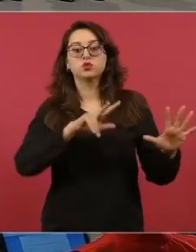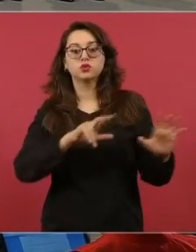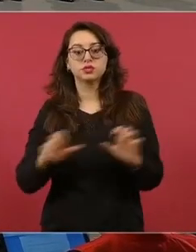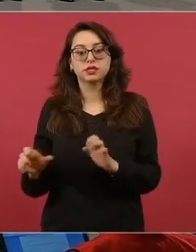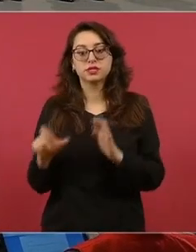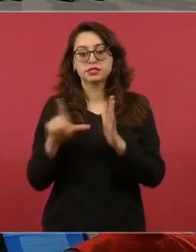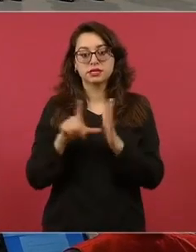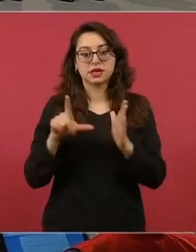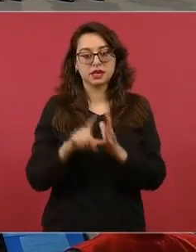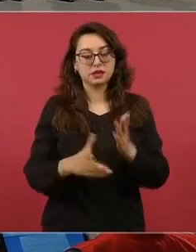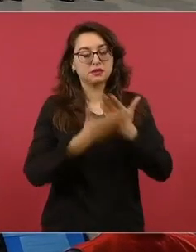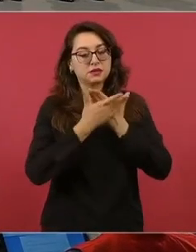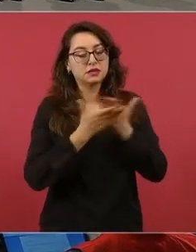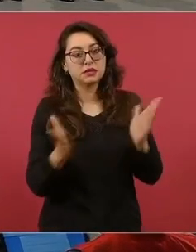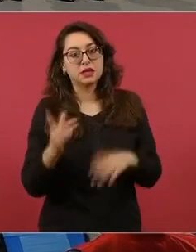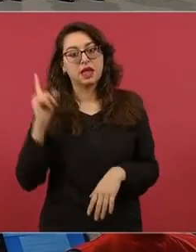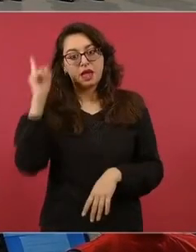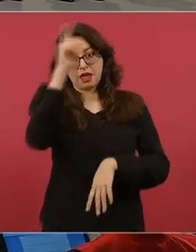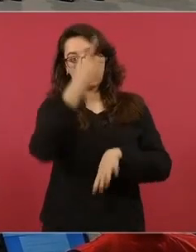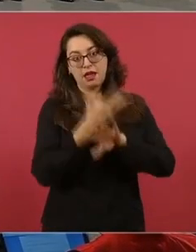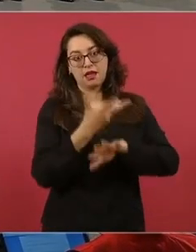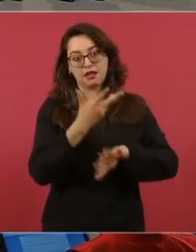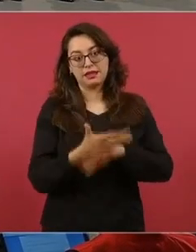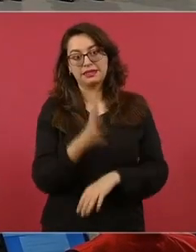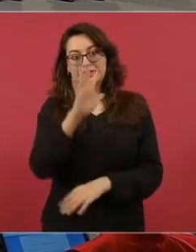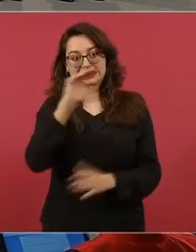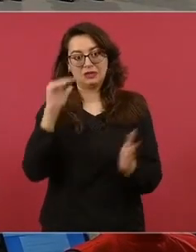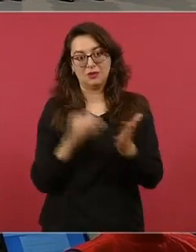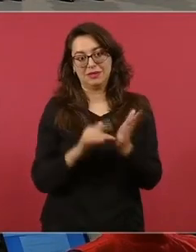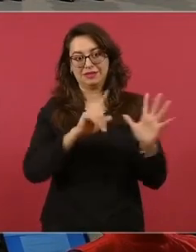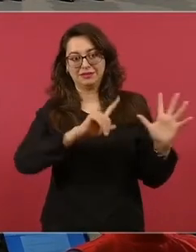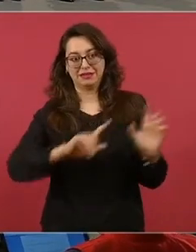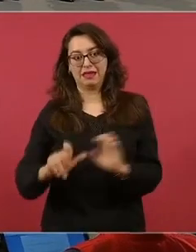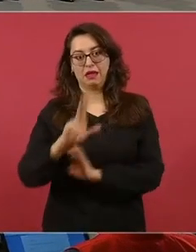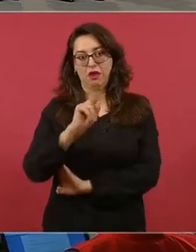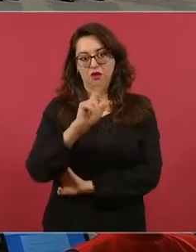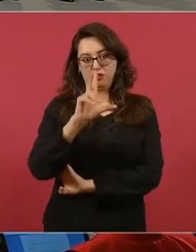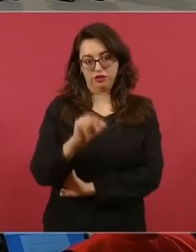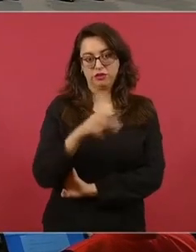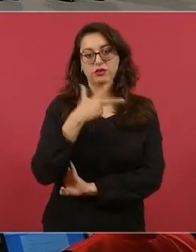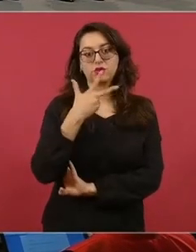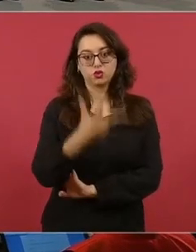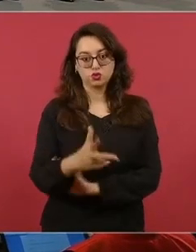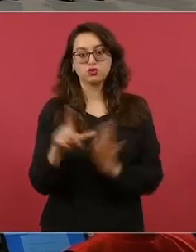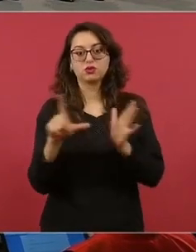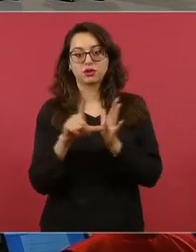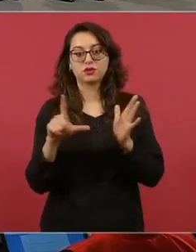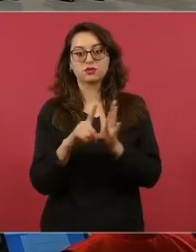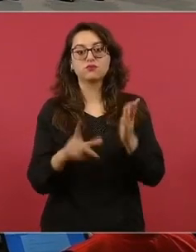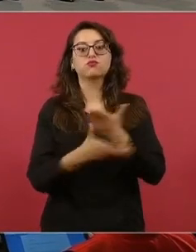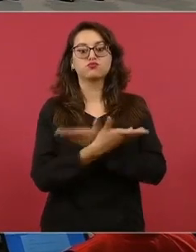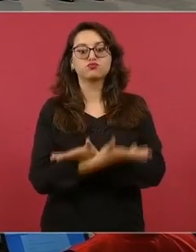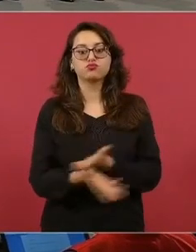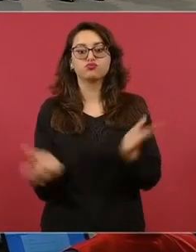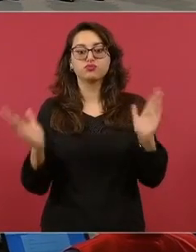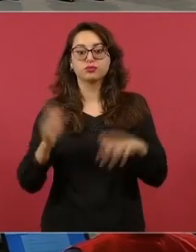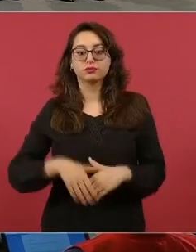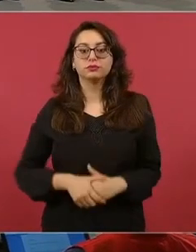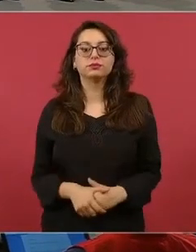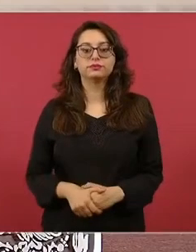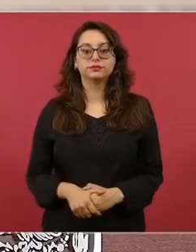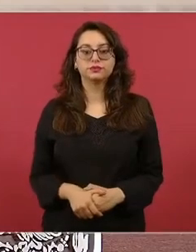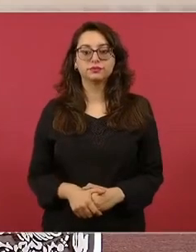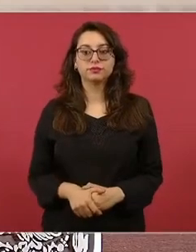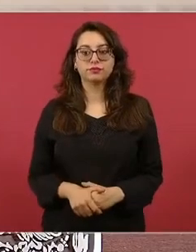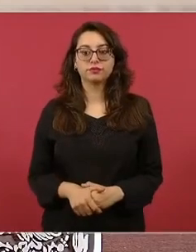y 5.788 allá en Estados Unidos. Y para